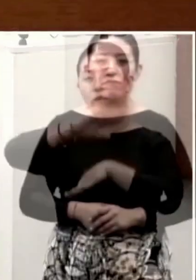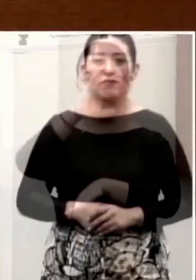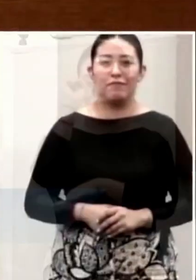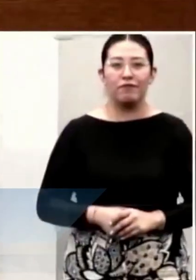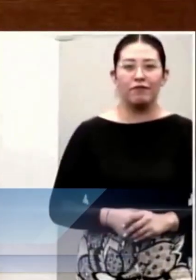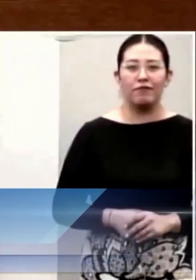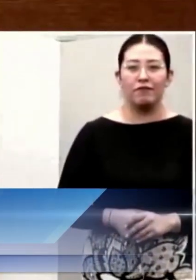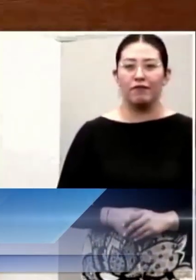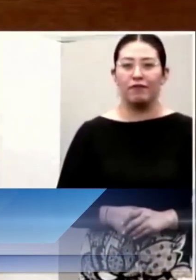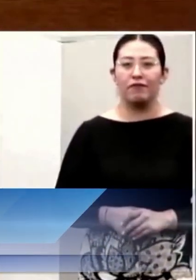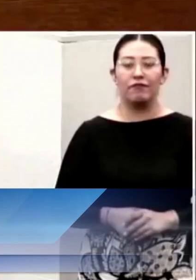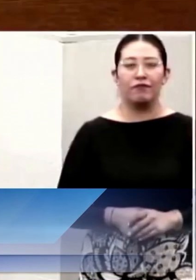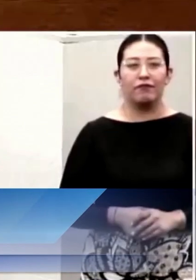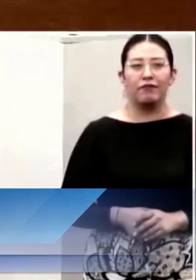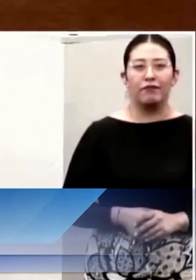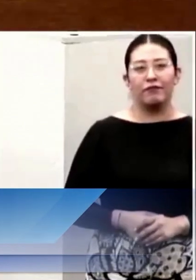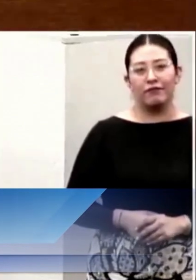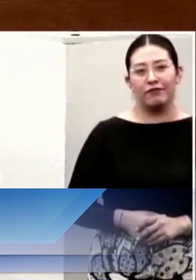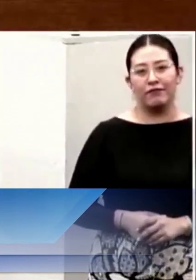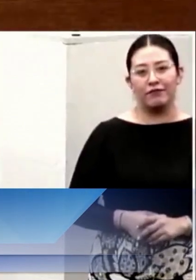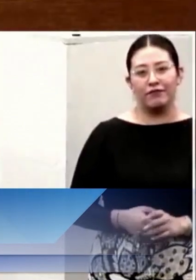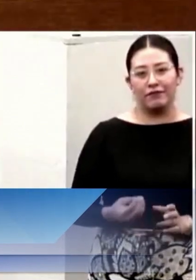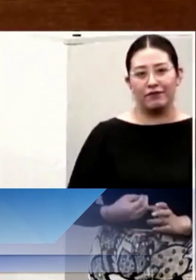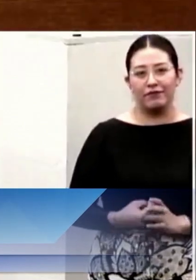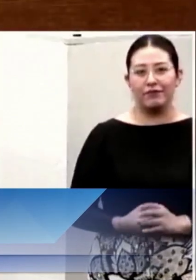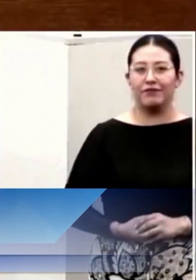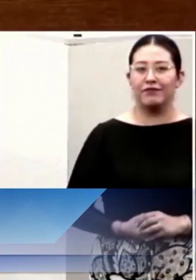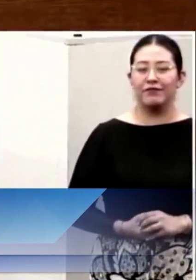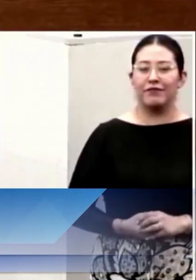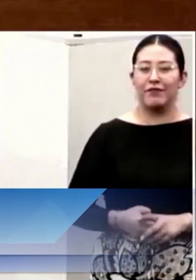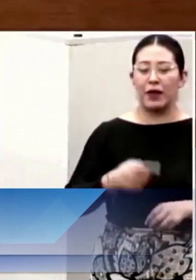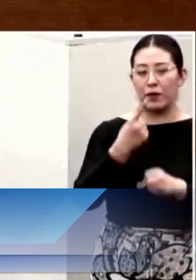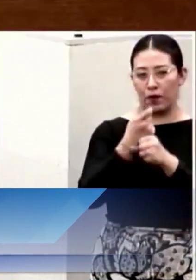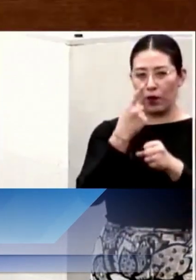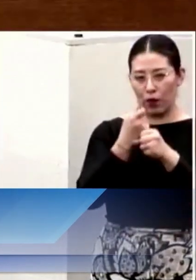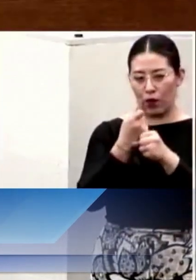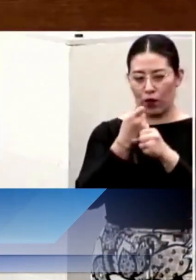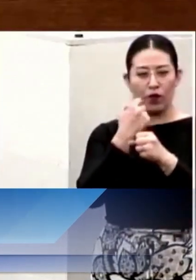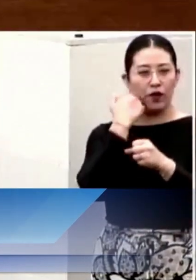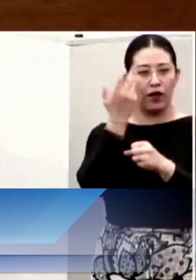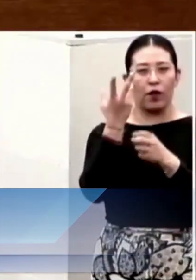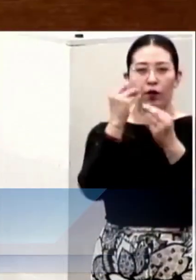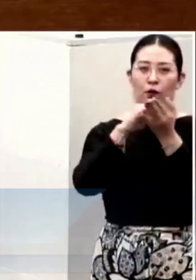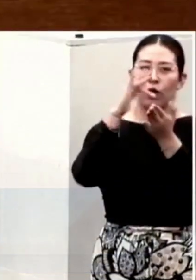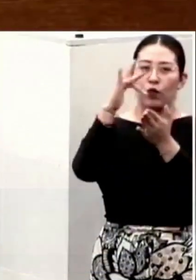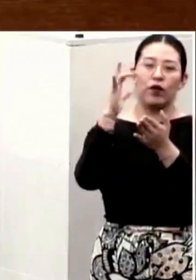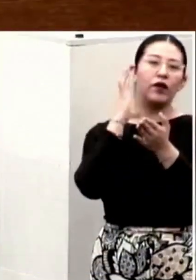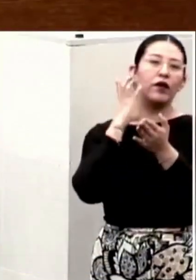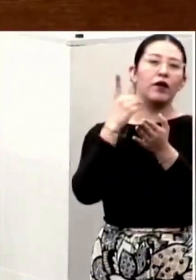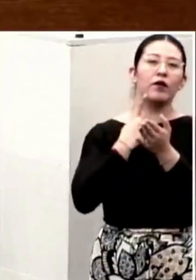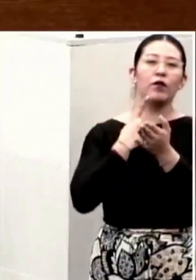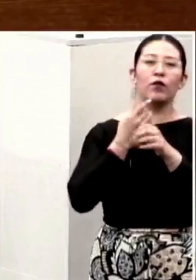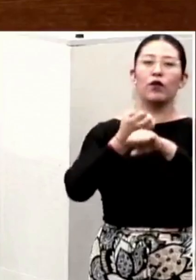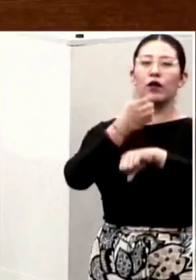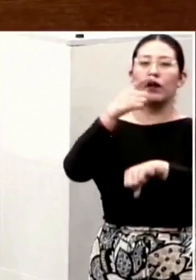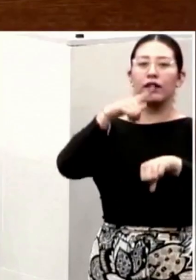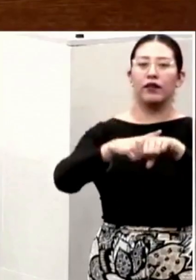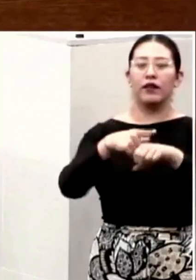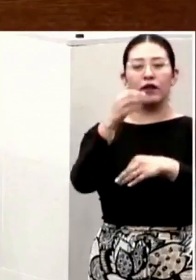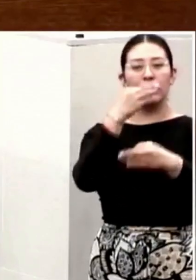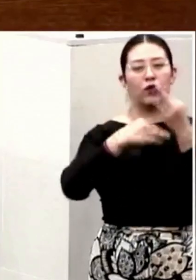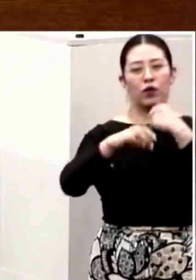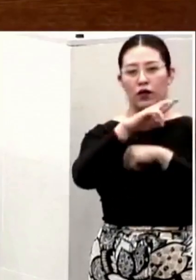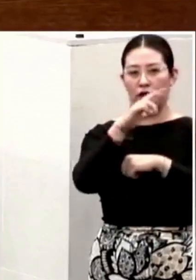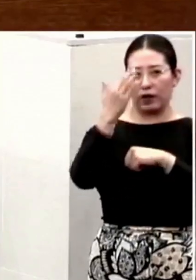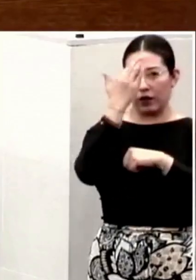Potosí. En primer lugar, quiero expresar mi más profundo agradecimiento al Congreso del Estado por este reconocimiento